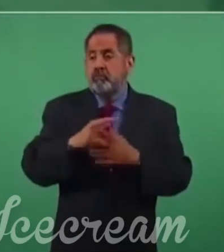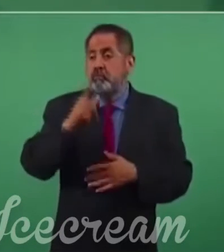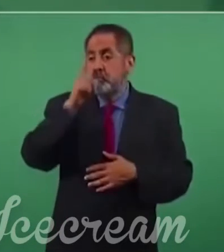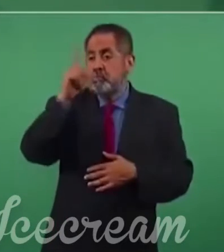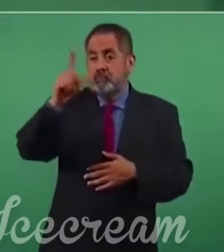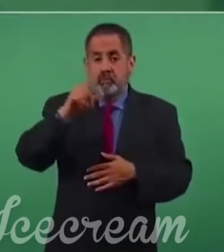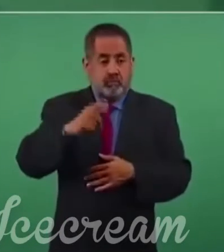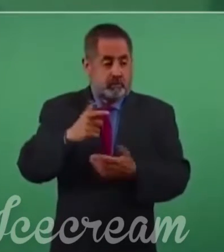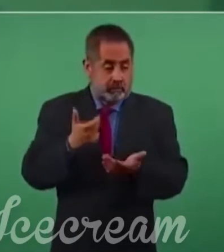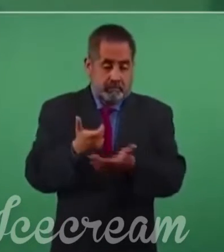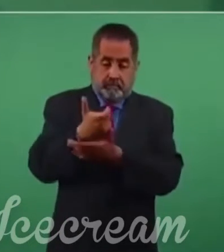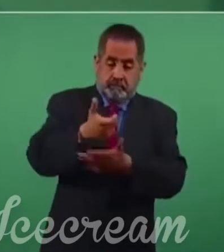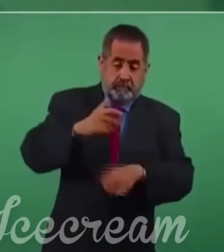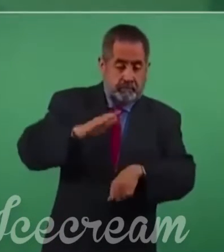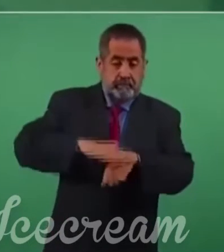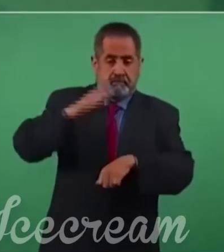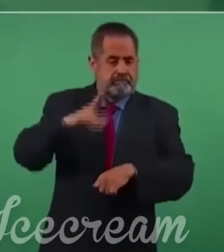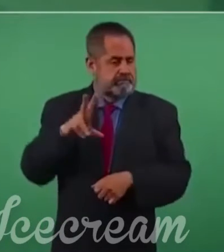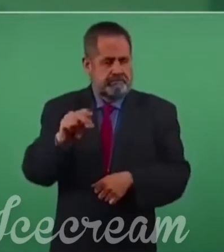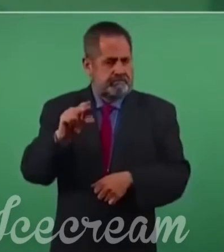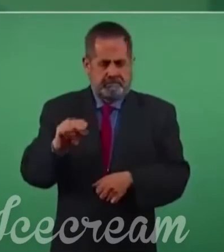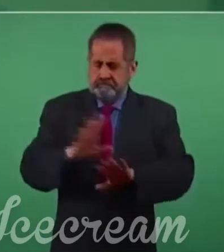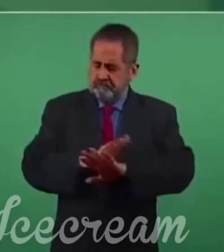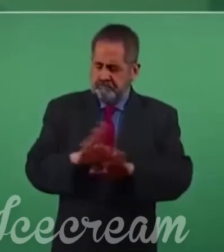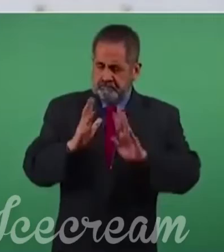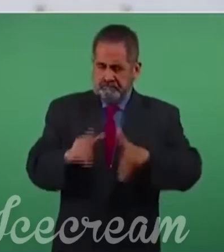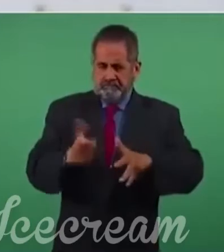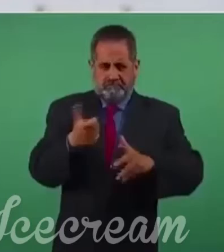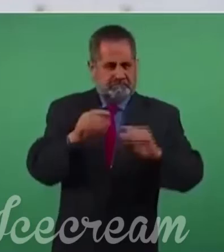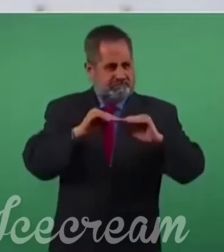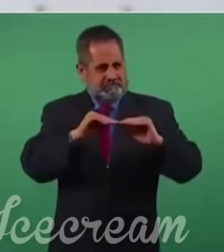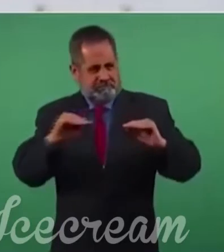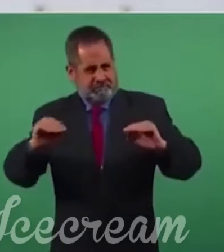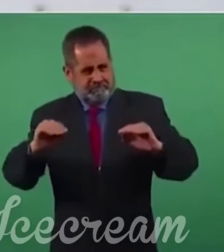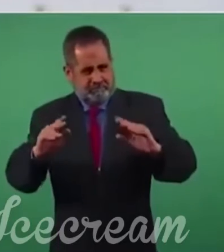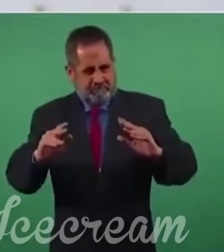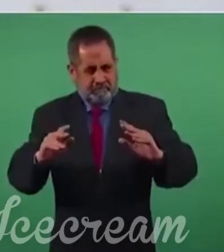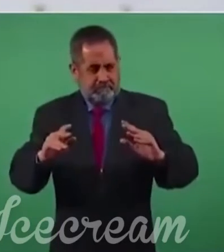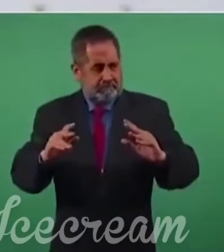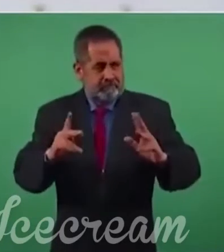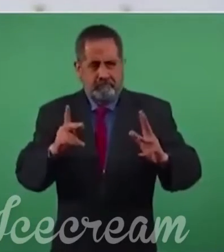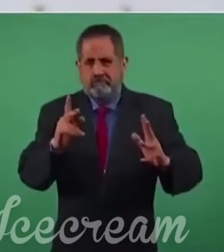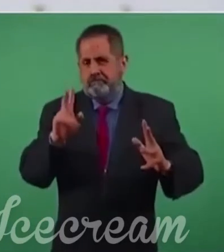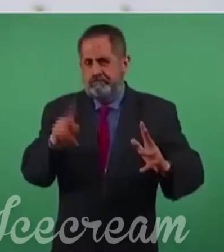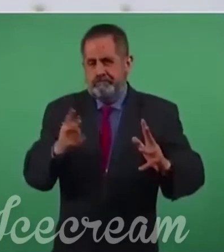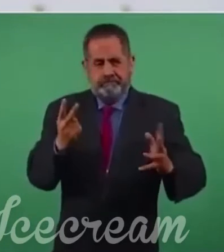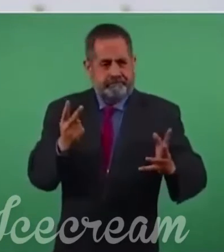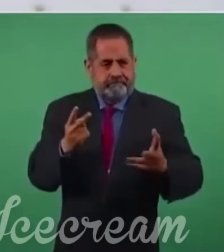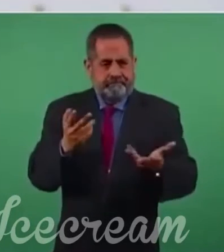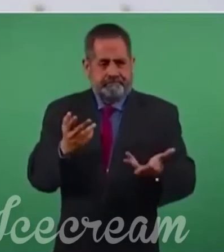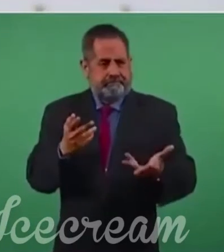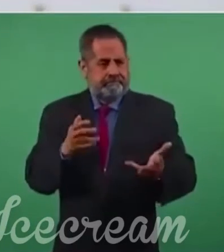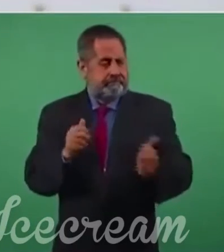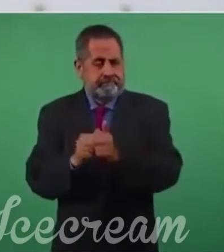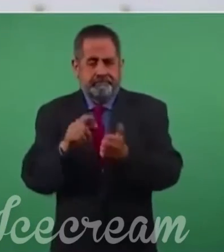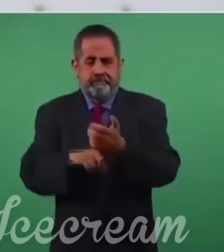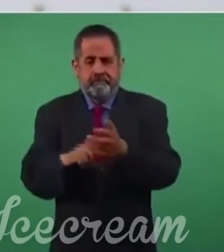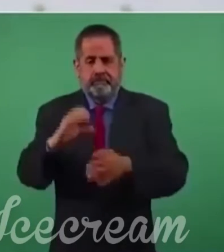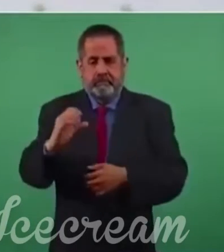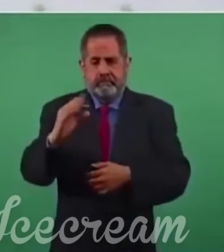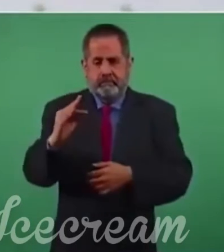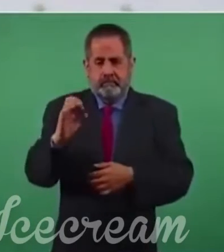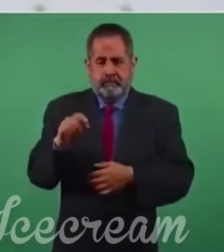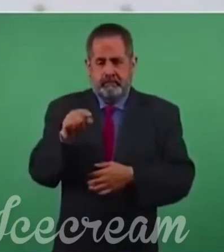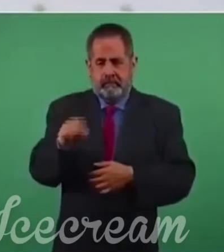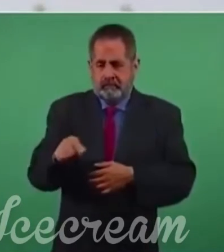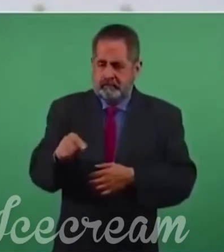sexenio, pero necesito que la Comisión Federal de